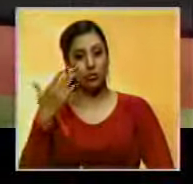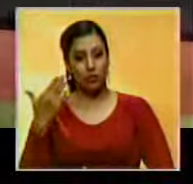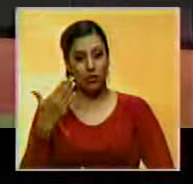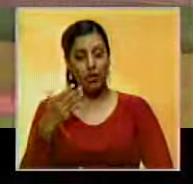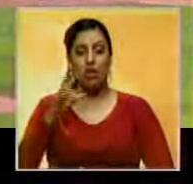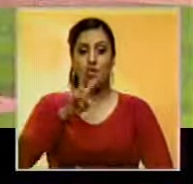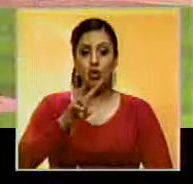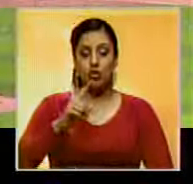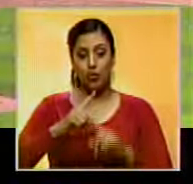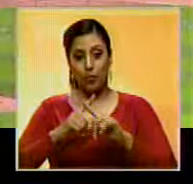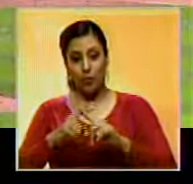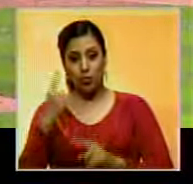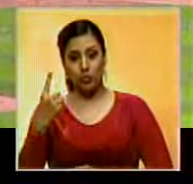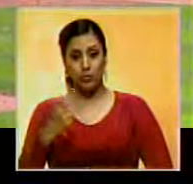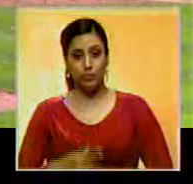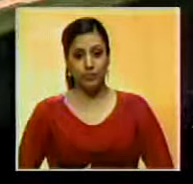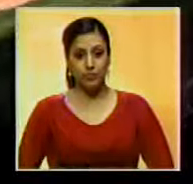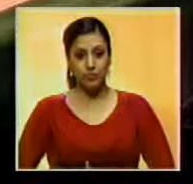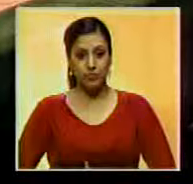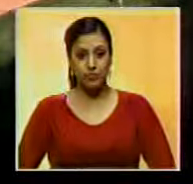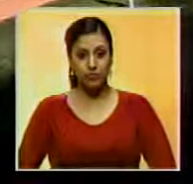Toronto, 2 carreras por 1.